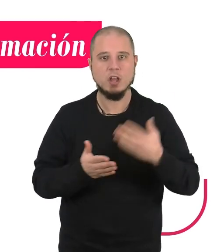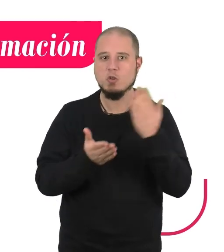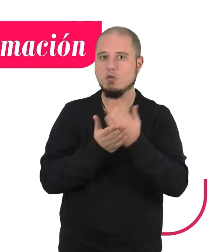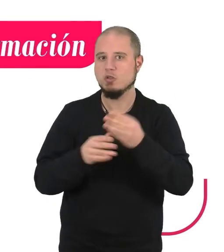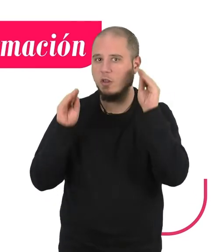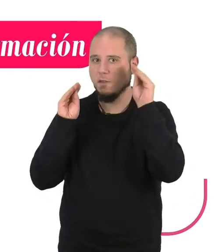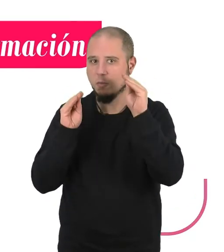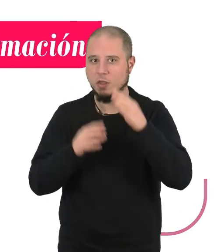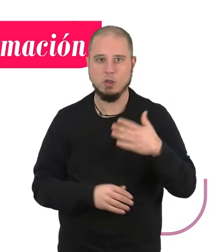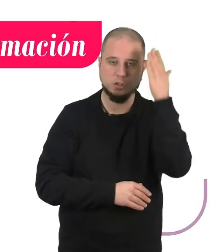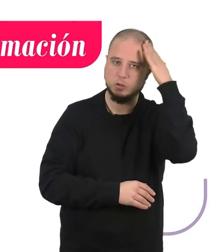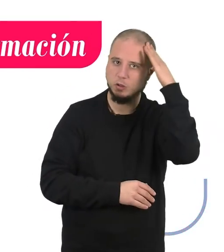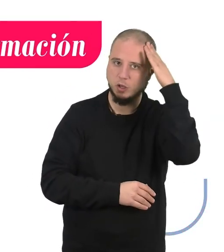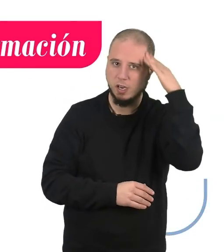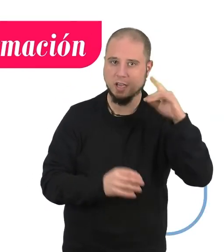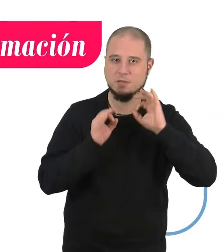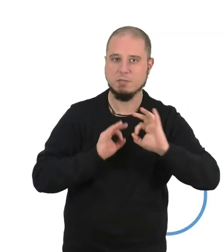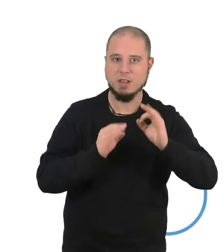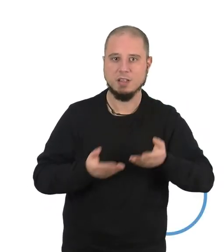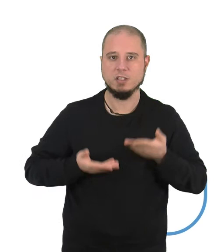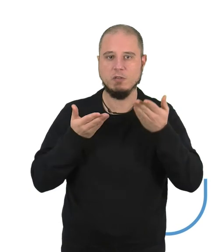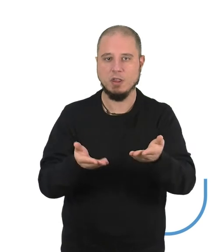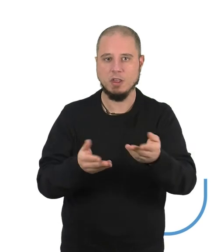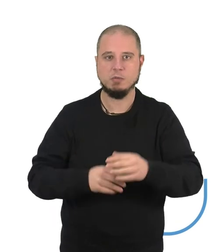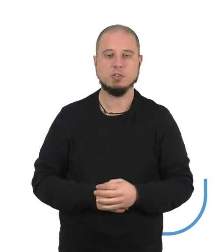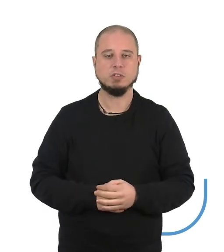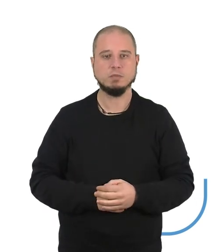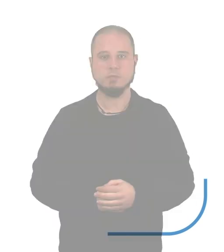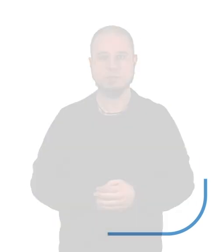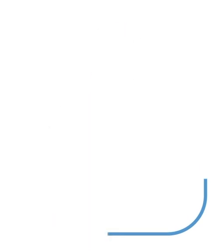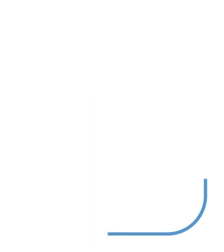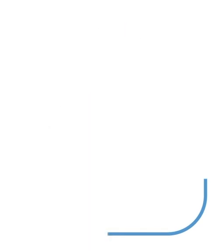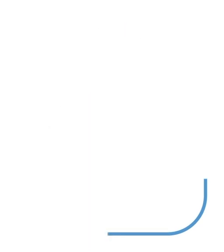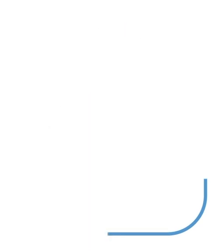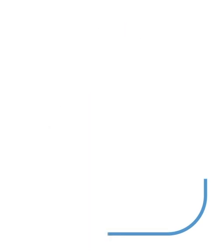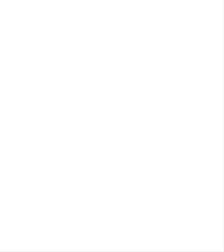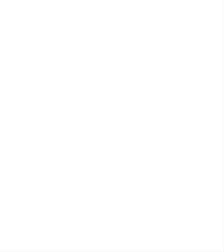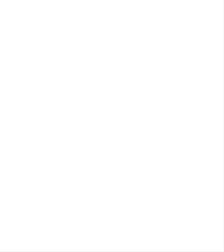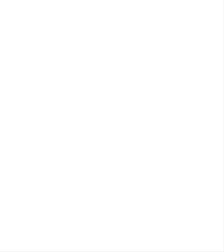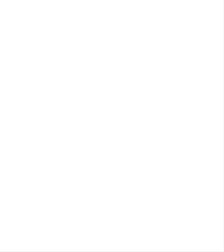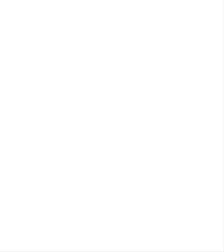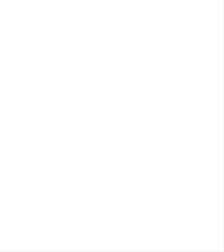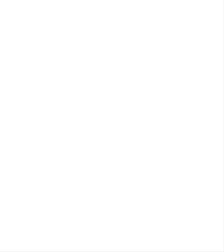de formación y tutorías especializadas. turismoformacion.navarra.es